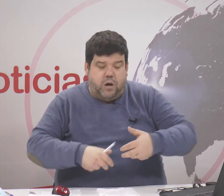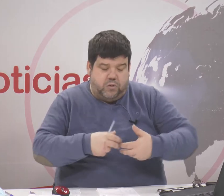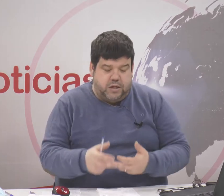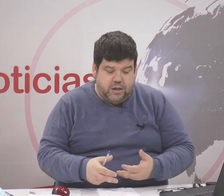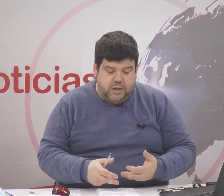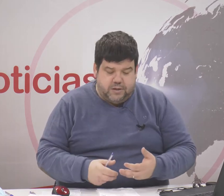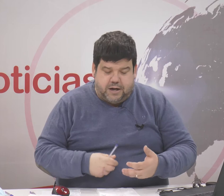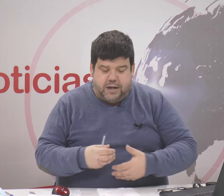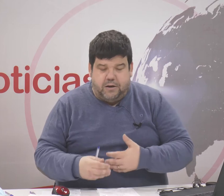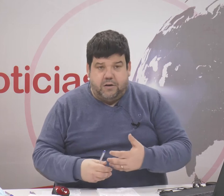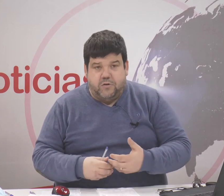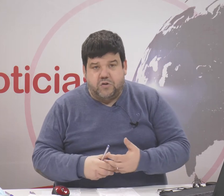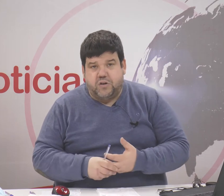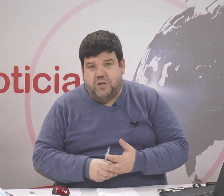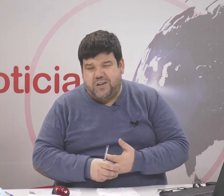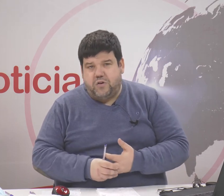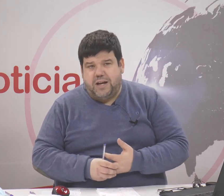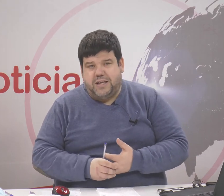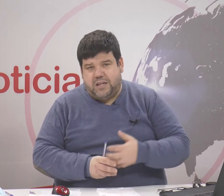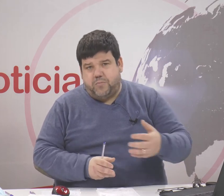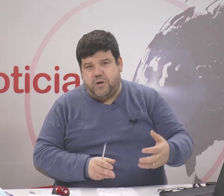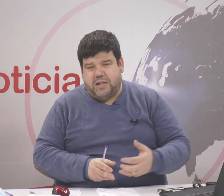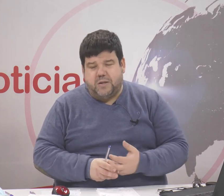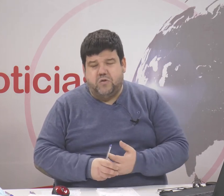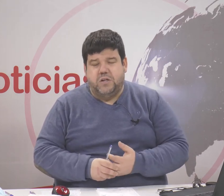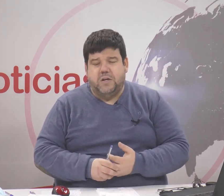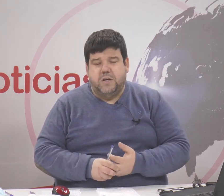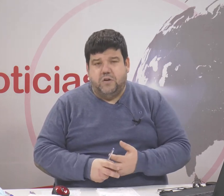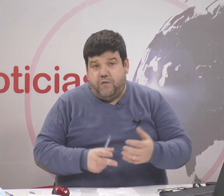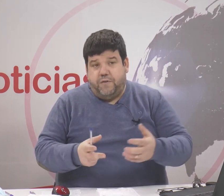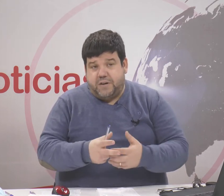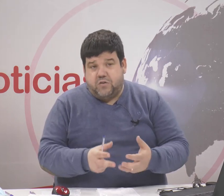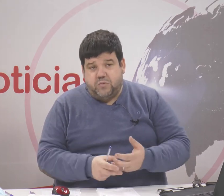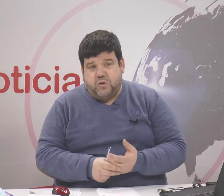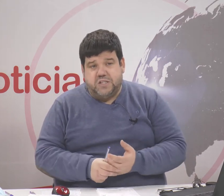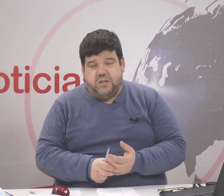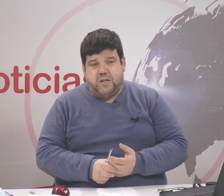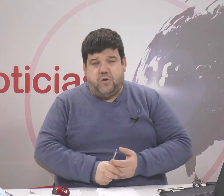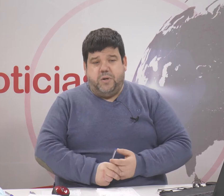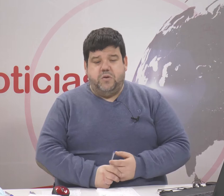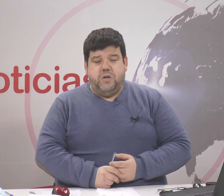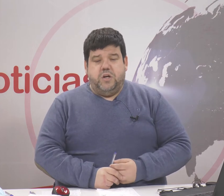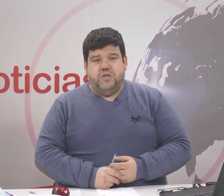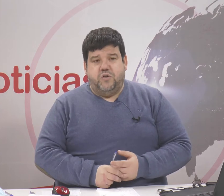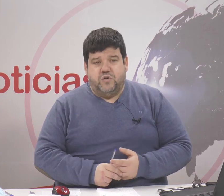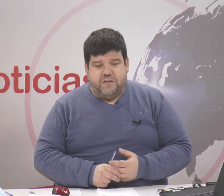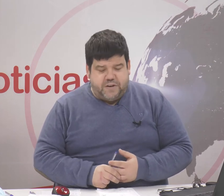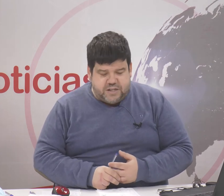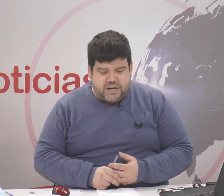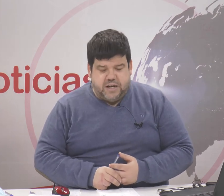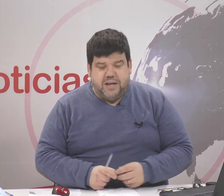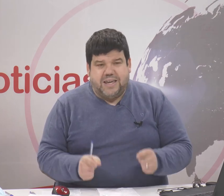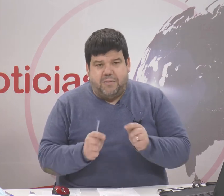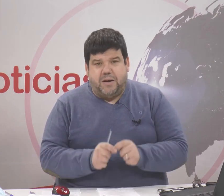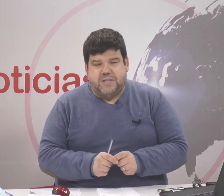Simón aunque tras el consejo territorial de ayer por la tarde noche no fue Fernando Simón quien se dirigió a los medios sino Josefa